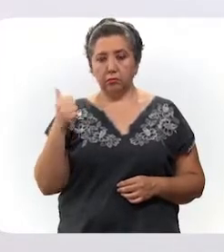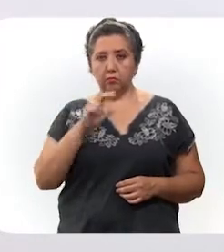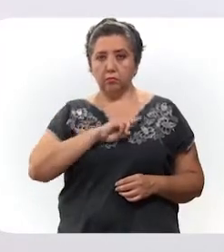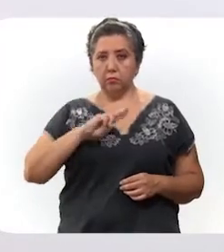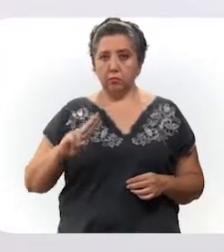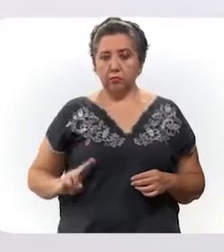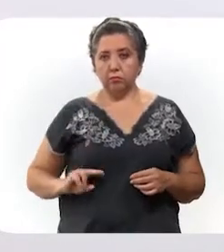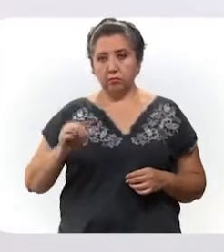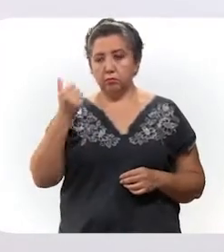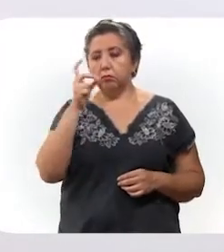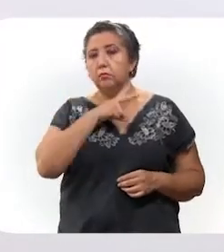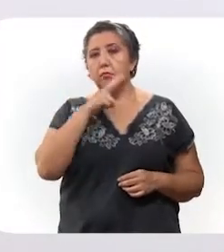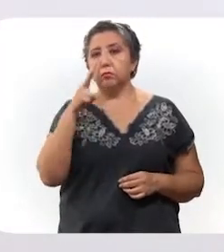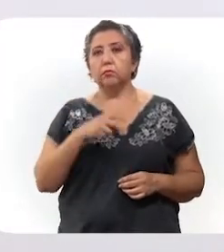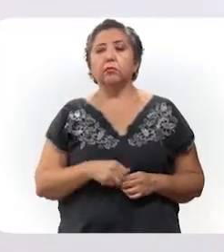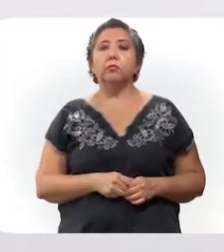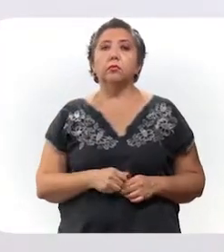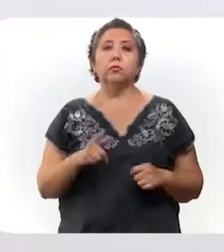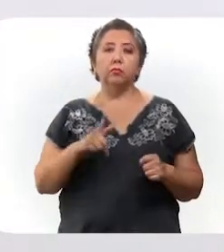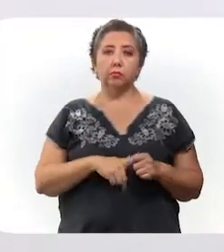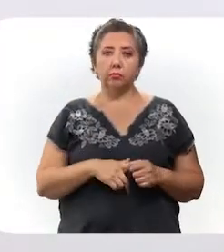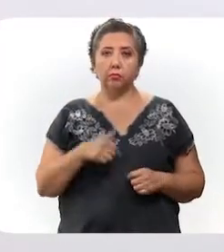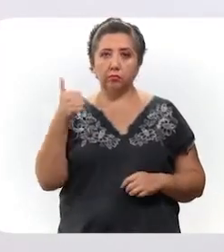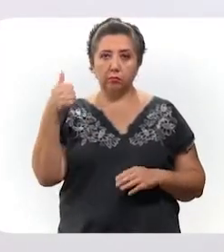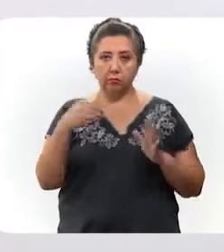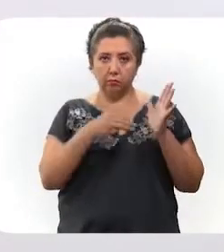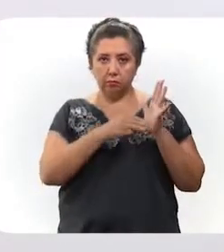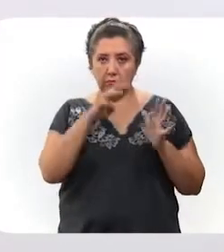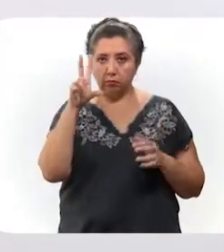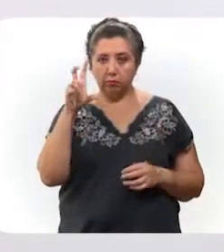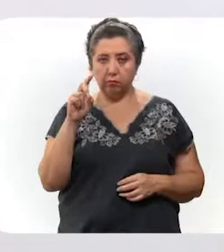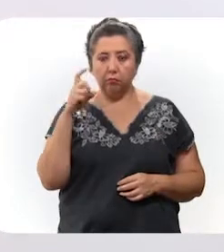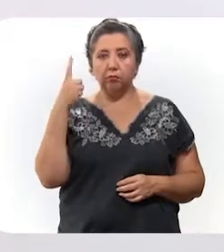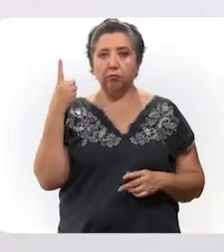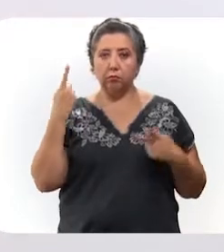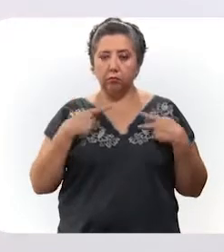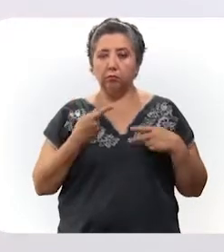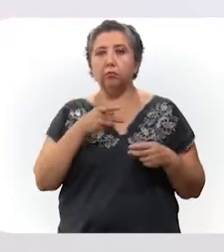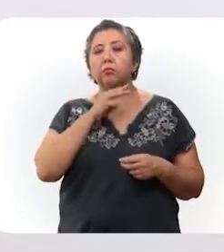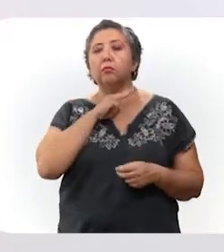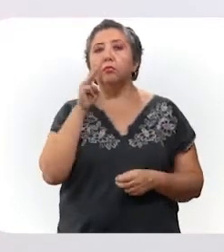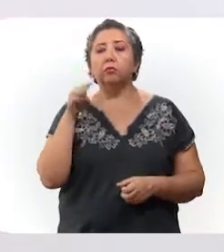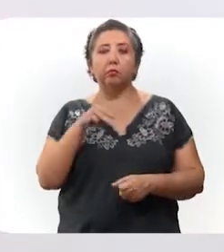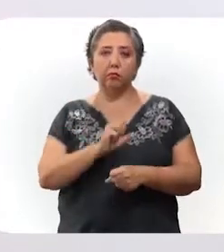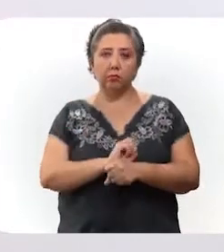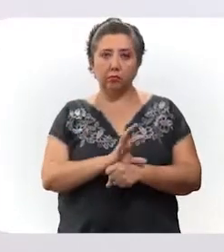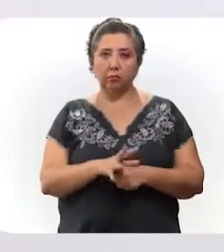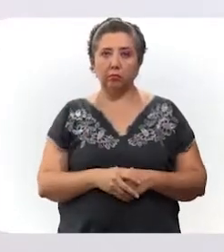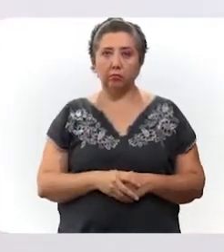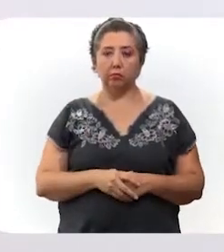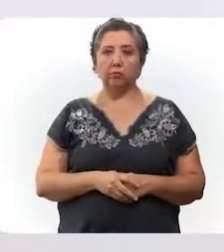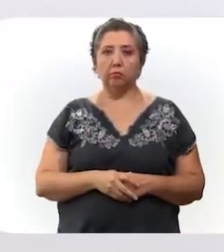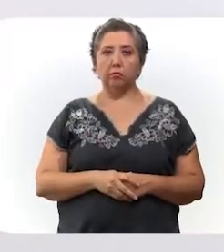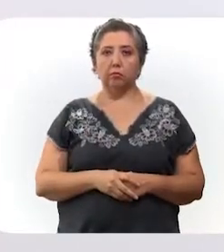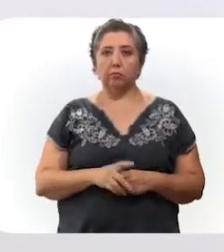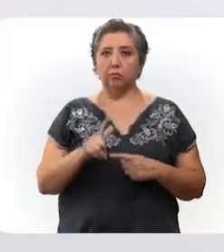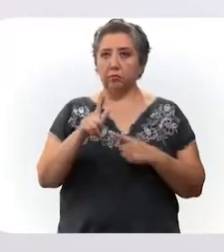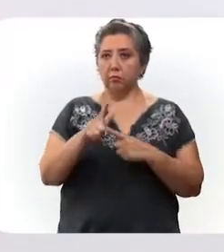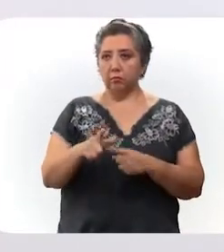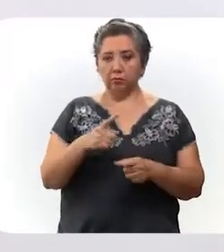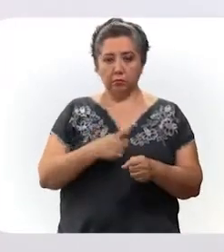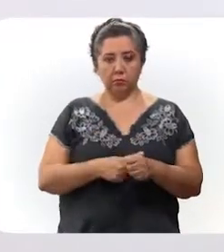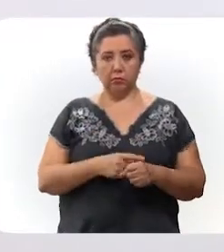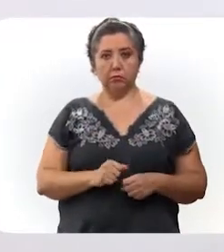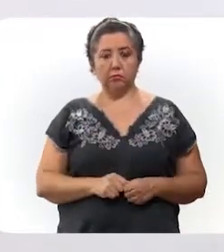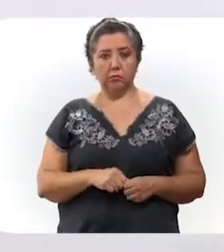Valladolid. En total son 6,031 las personas fallecidas a causa del coronavirus. De los casos activos,